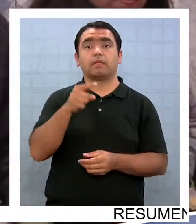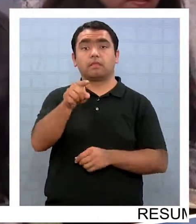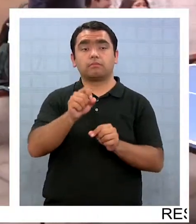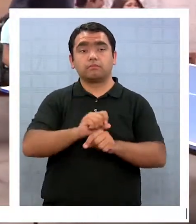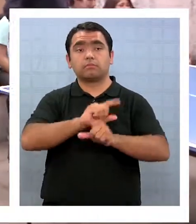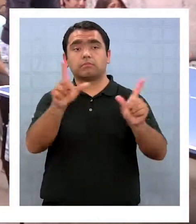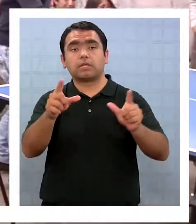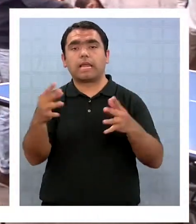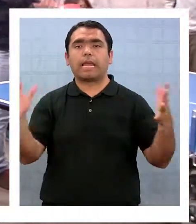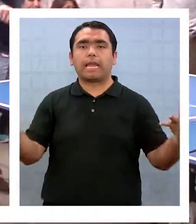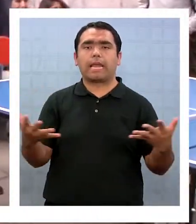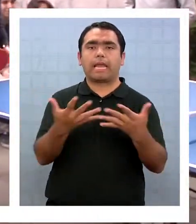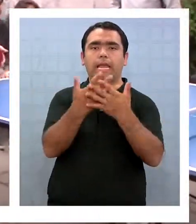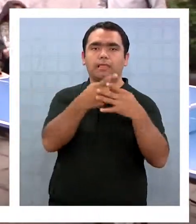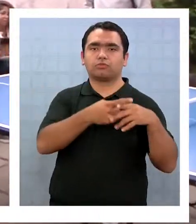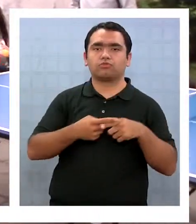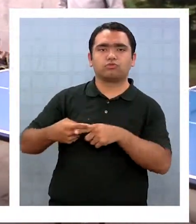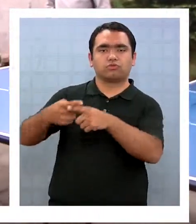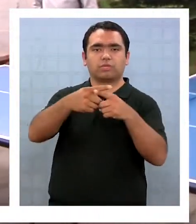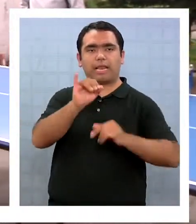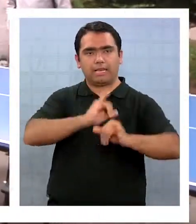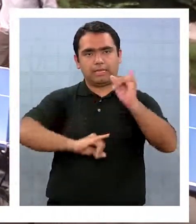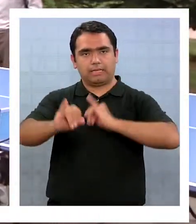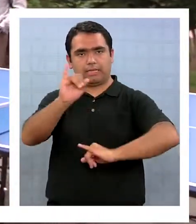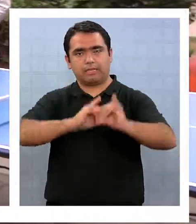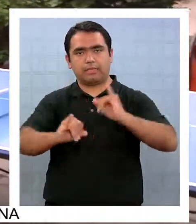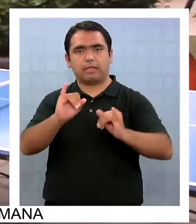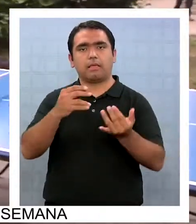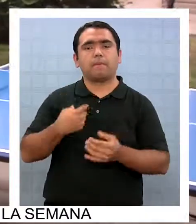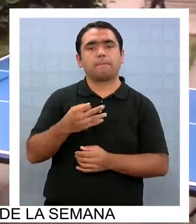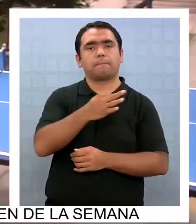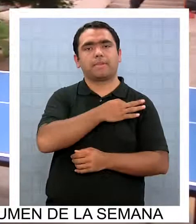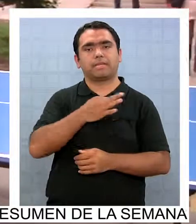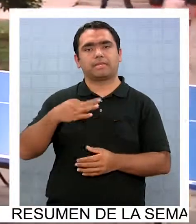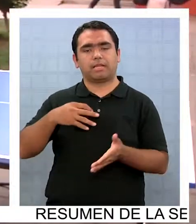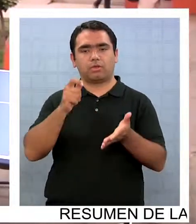plataformas de redes sociales del Ministerio Secretaría General de Gobierno.